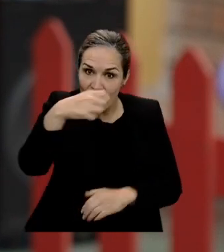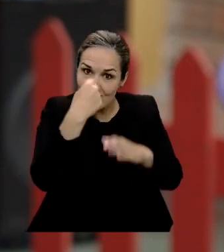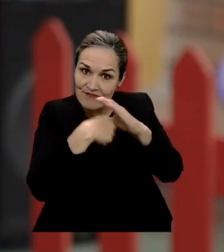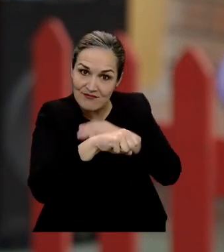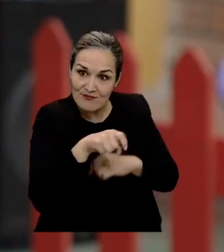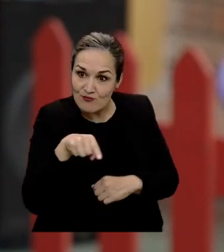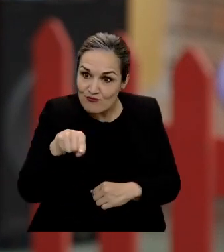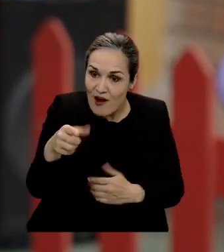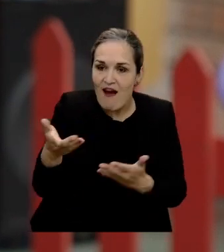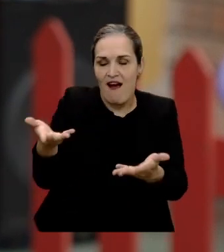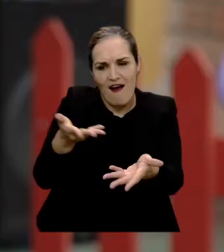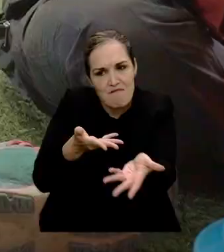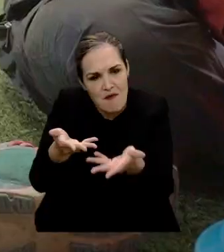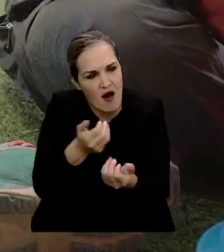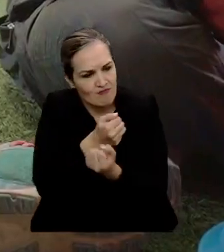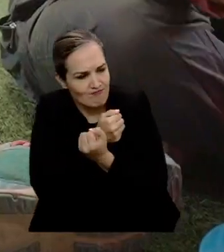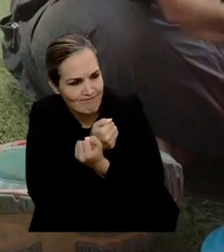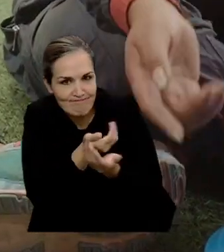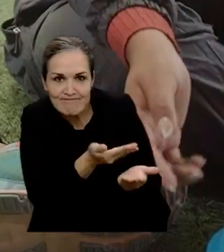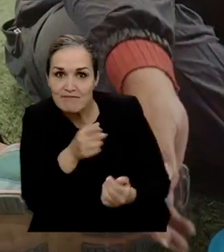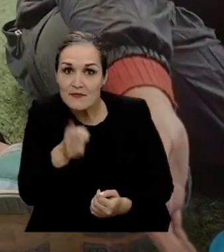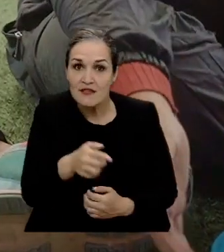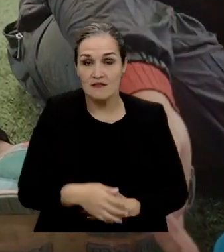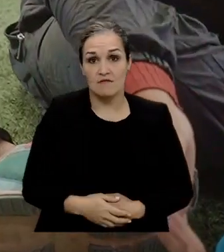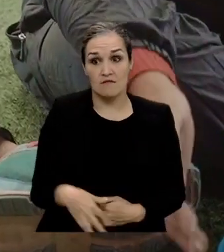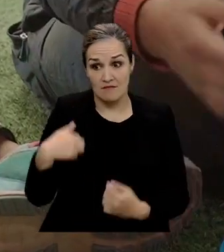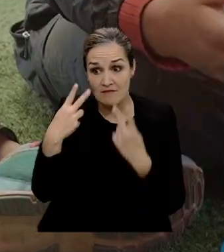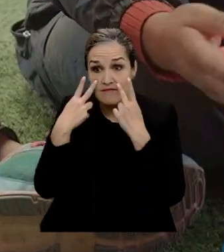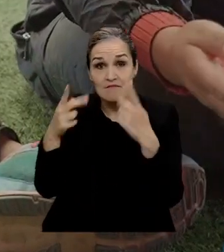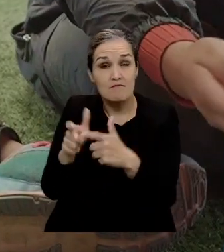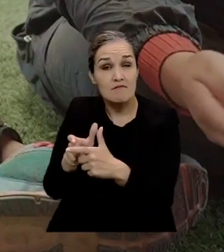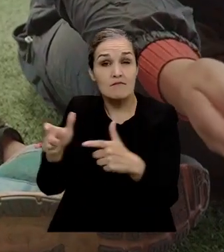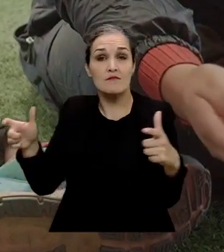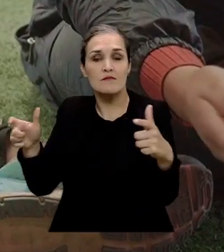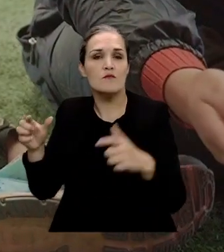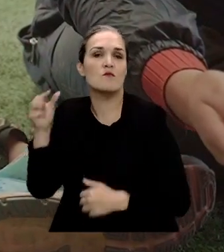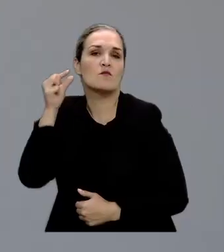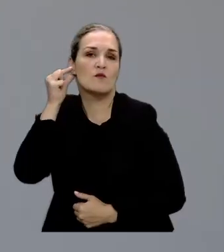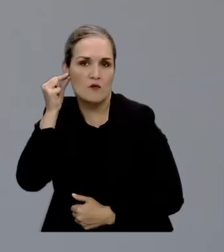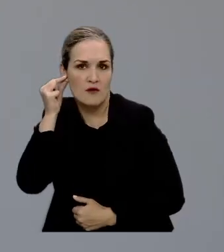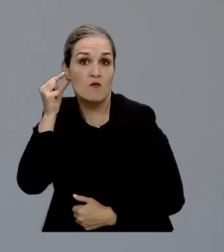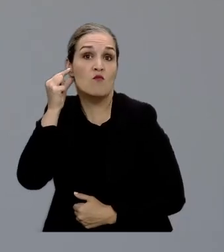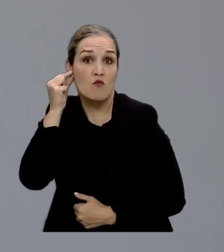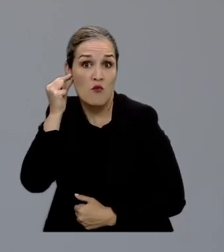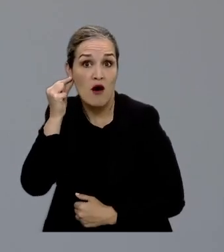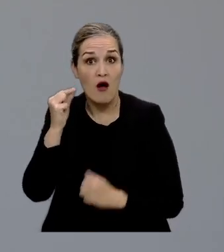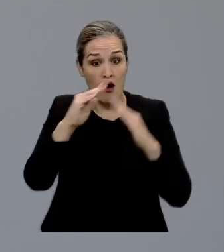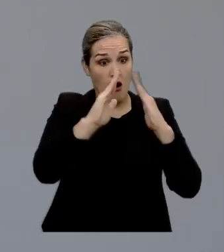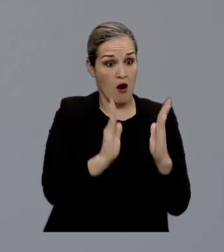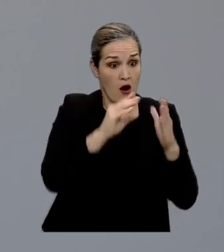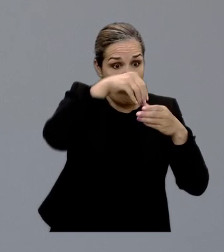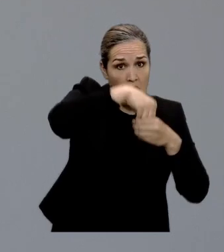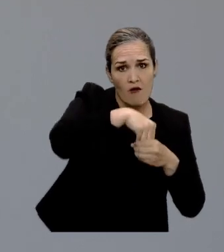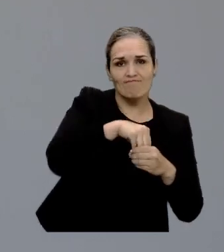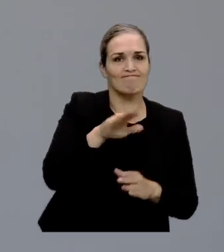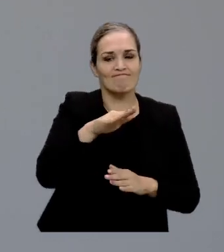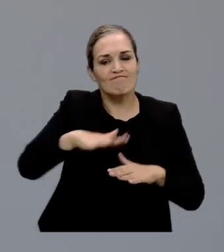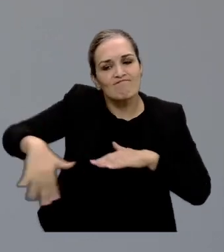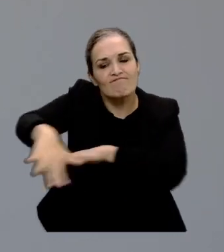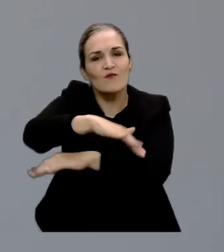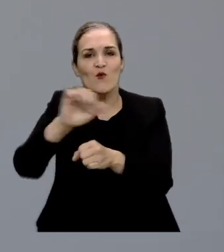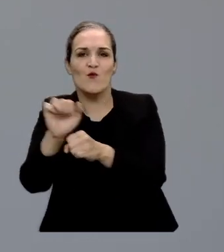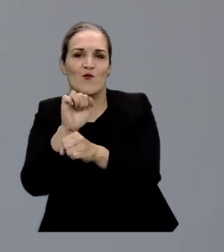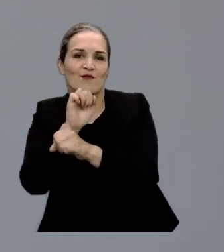hacerlo con mucha calidad y cariño. Estamos hablando de adolescentes, sobre todo mujeres, en situación de calle, a menudo en